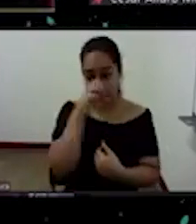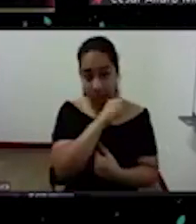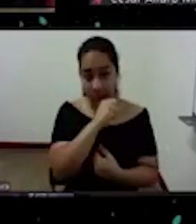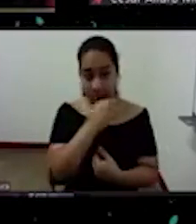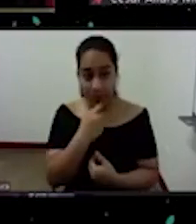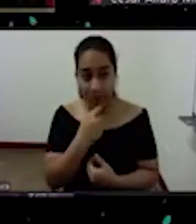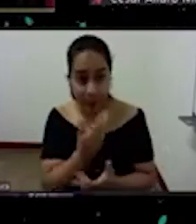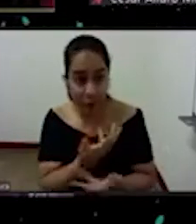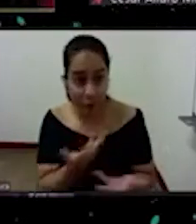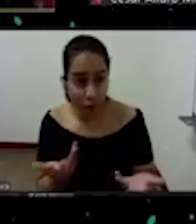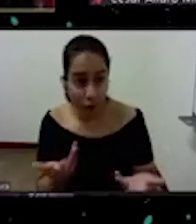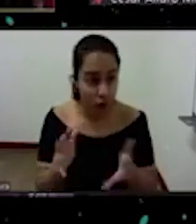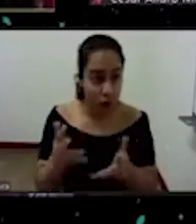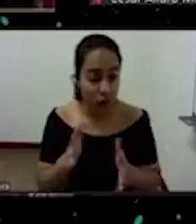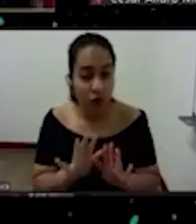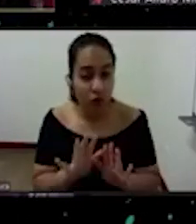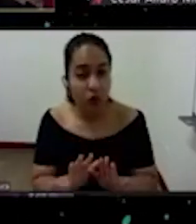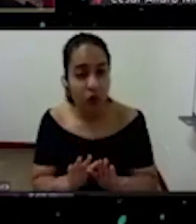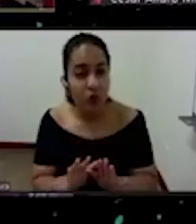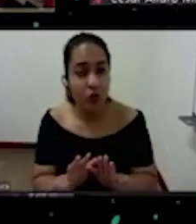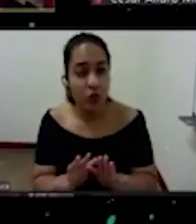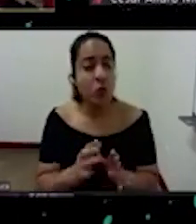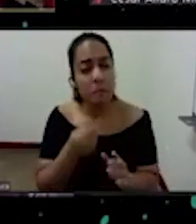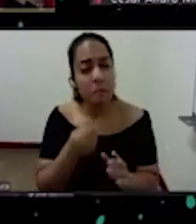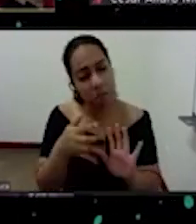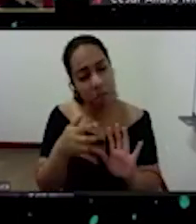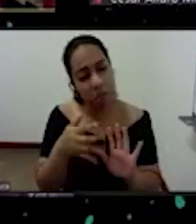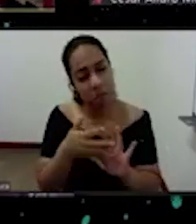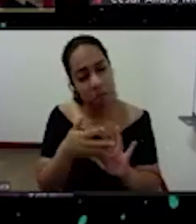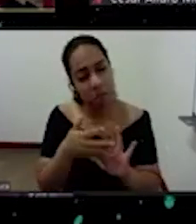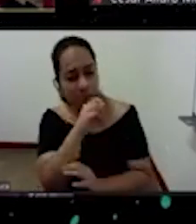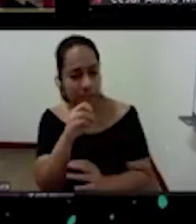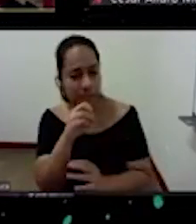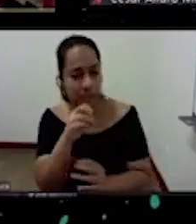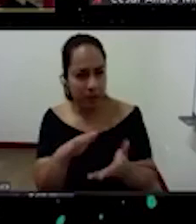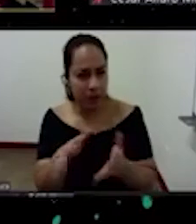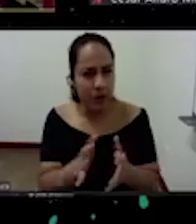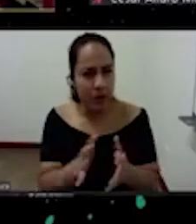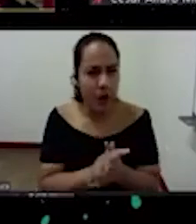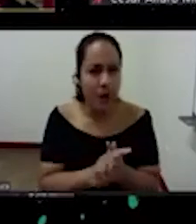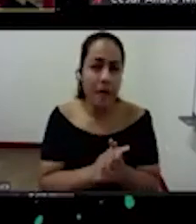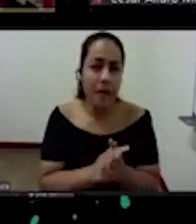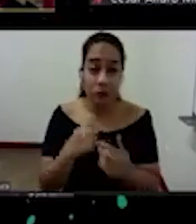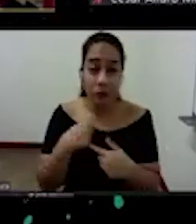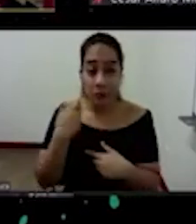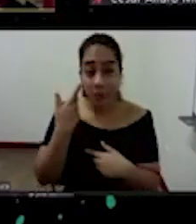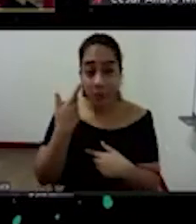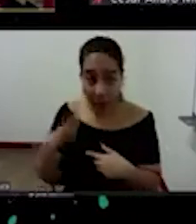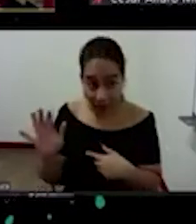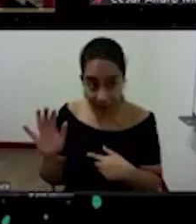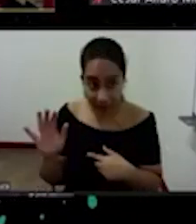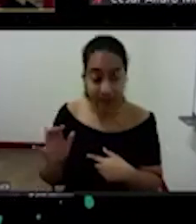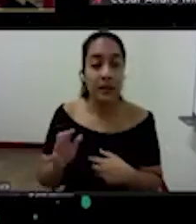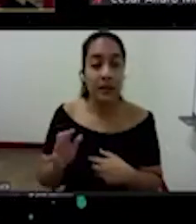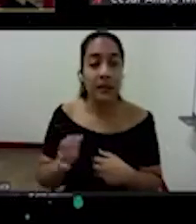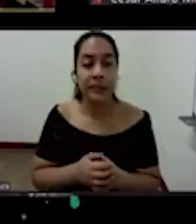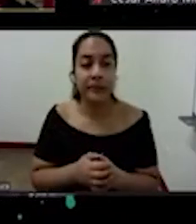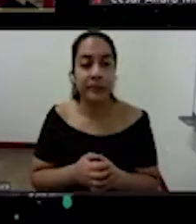etnocéntrico de lo que estoy diciendo pero me parece de poder decir